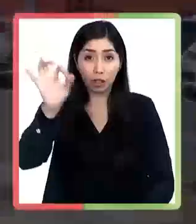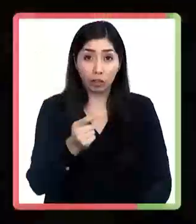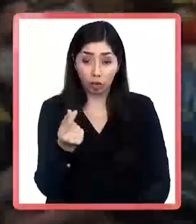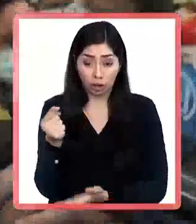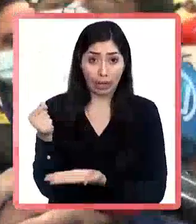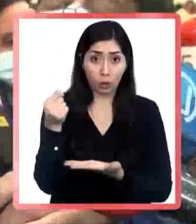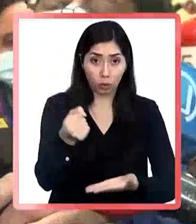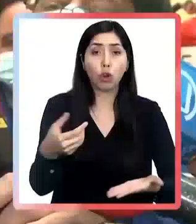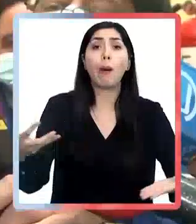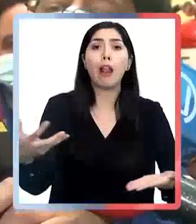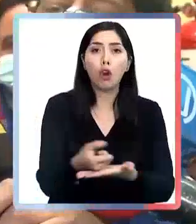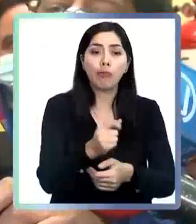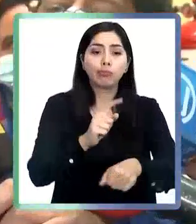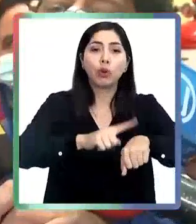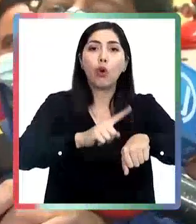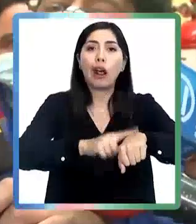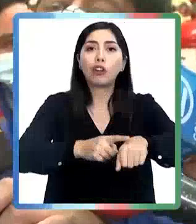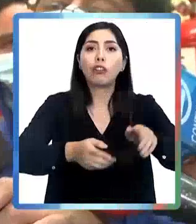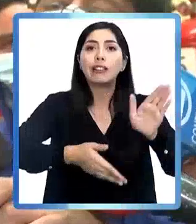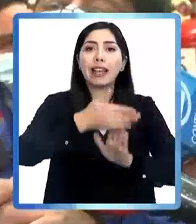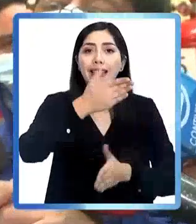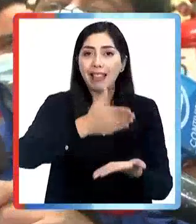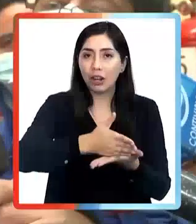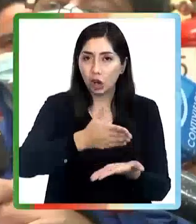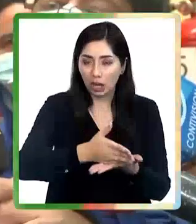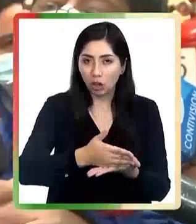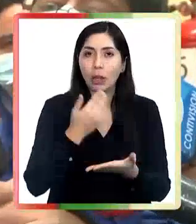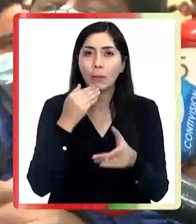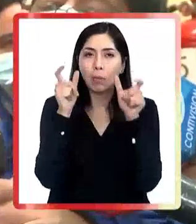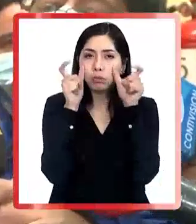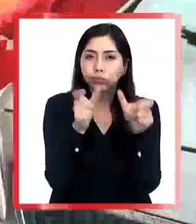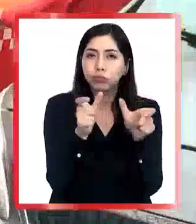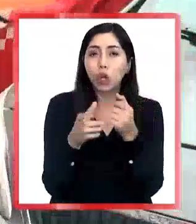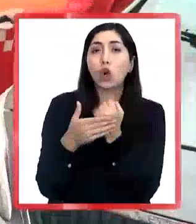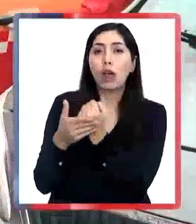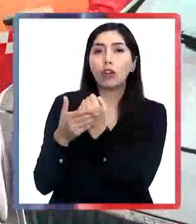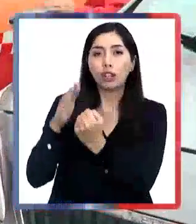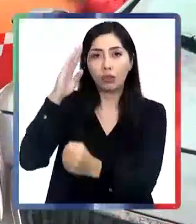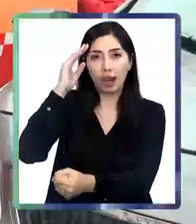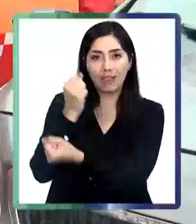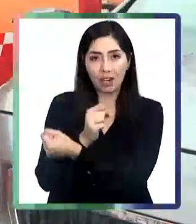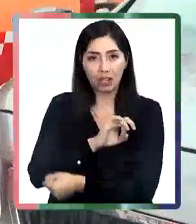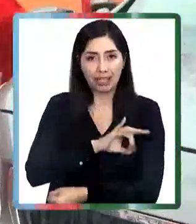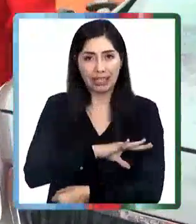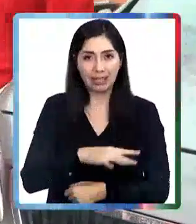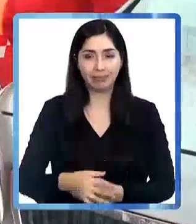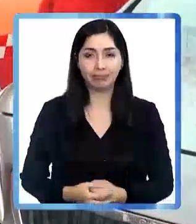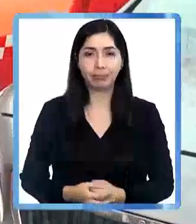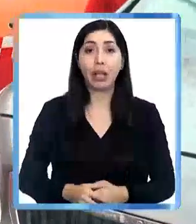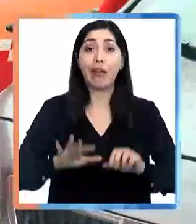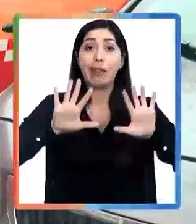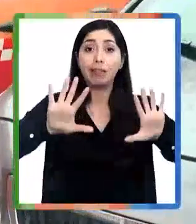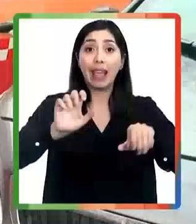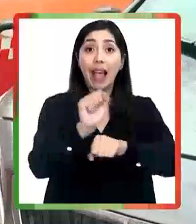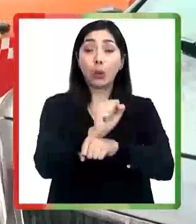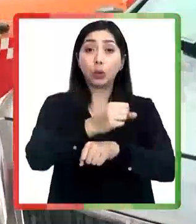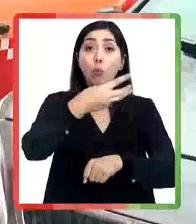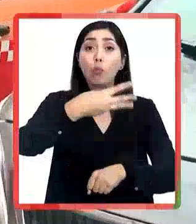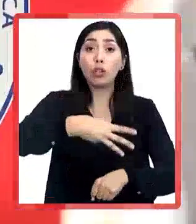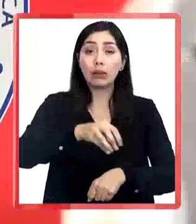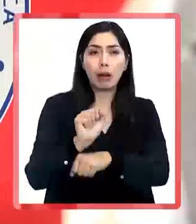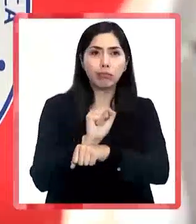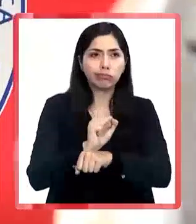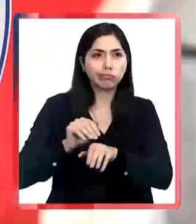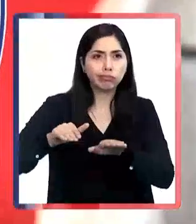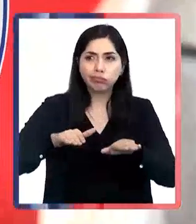de los recursos para los horarios de salida y complementando también con un patrullaje colaborativo por parte de carabineros de Chile. Son 10 los vehículos municipales que